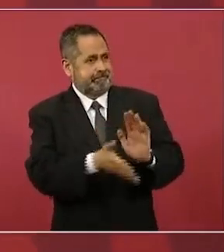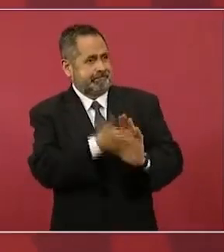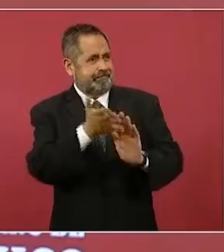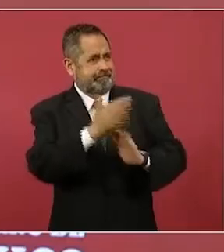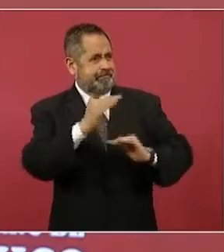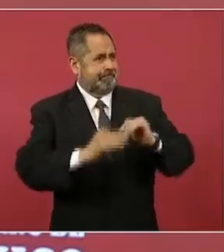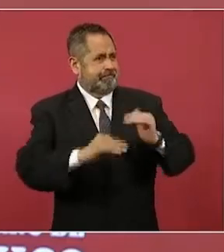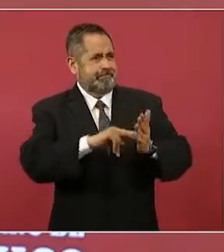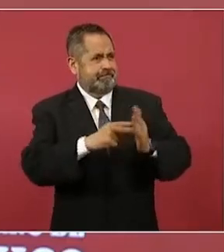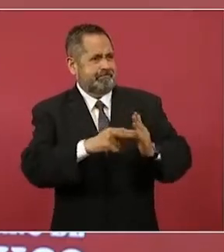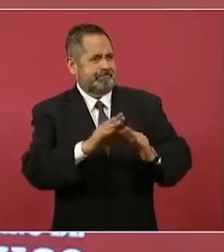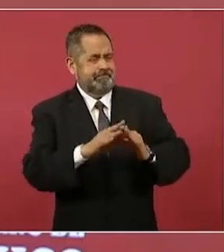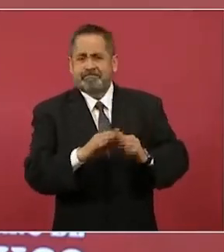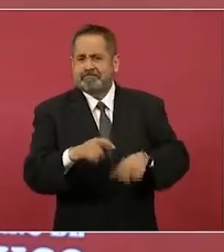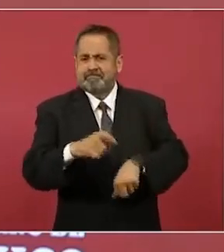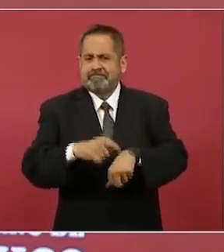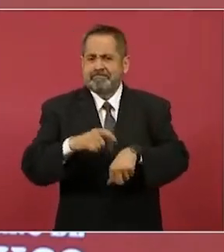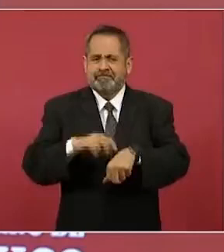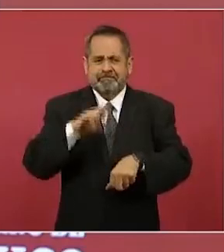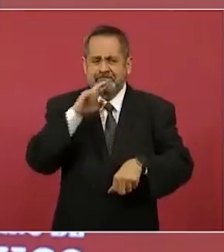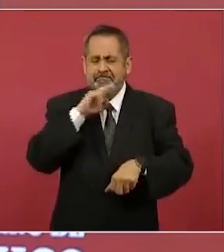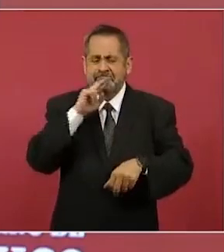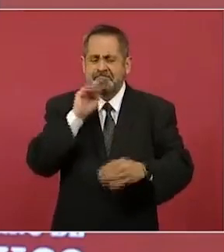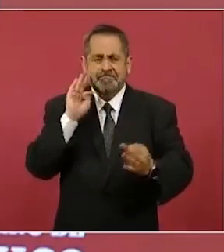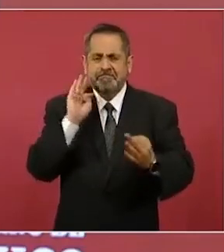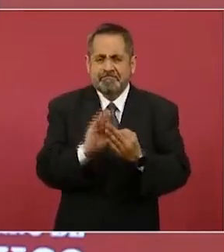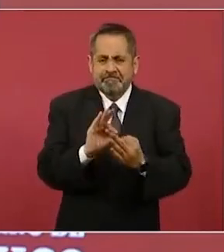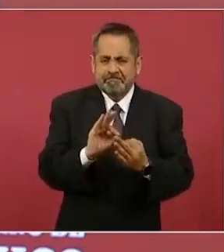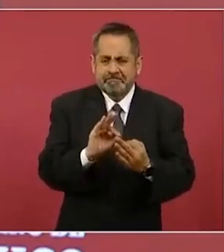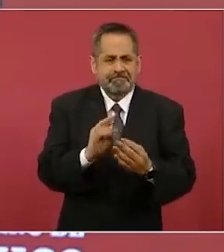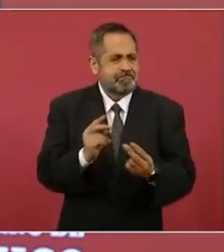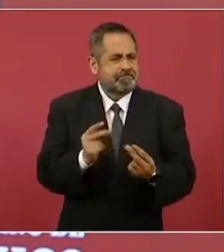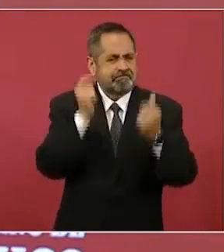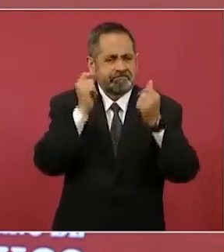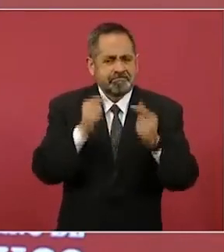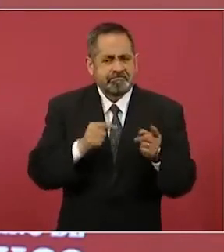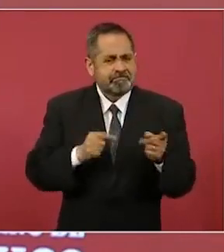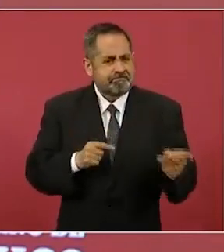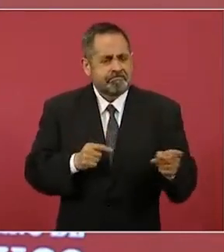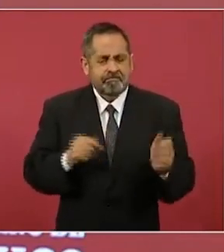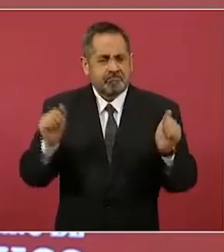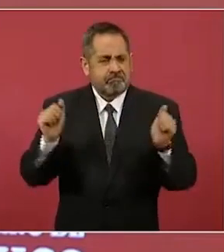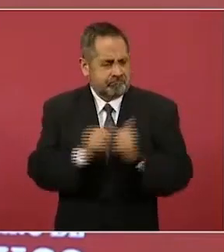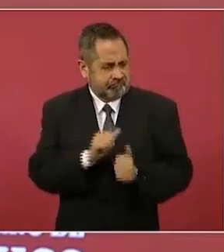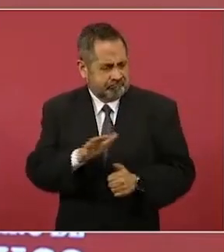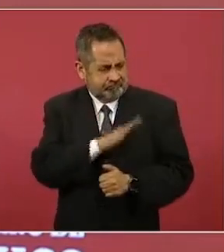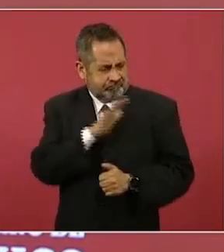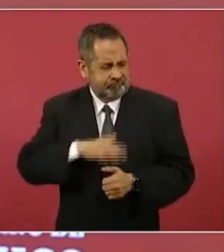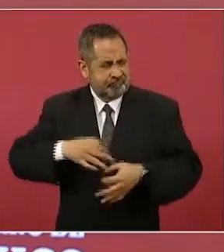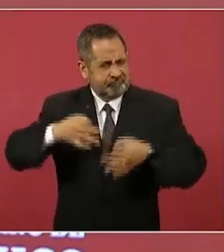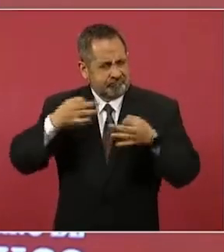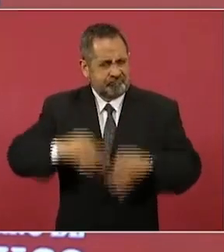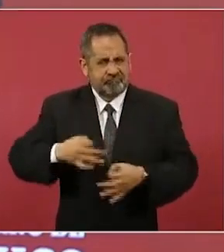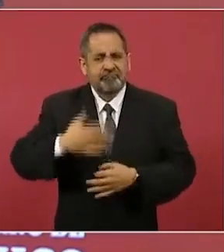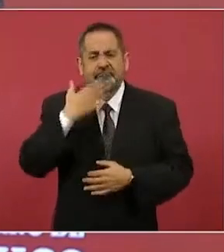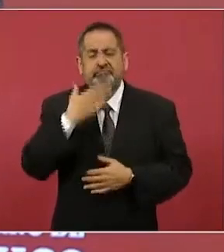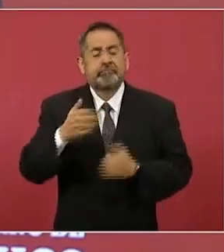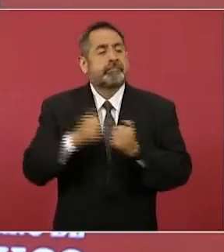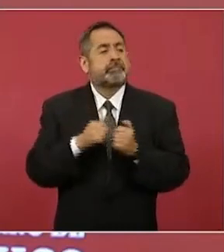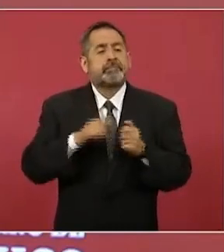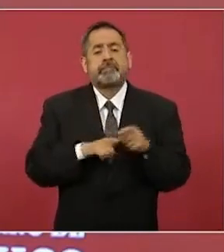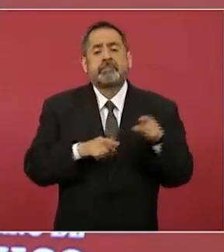en menos tiempo, de calidad y